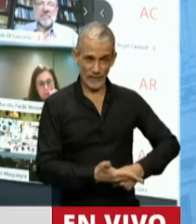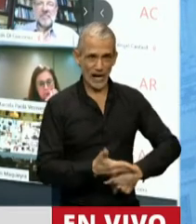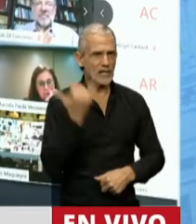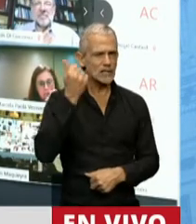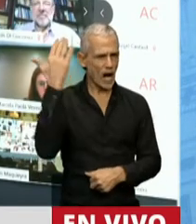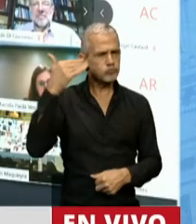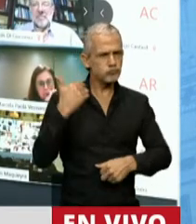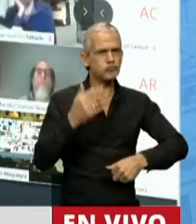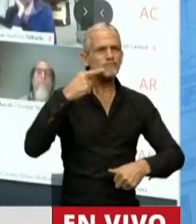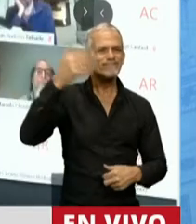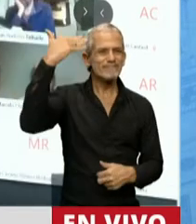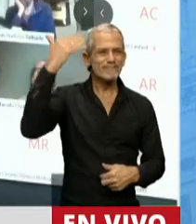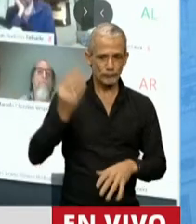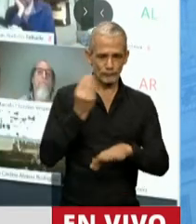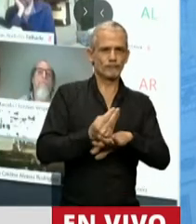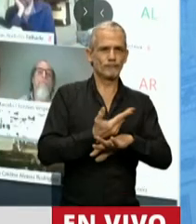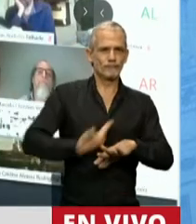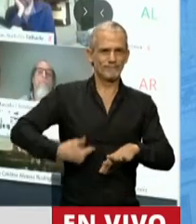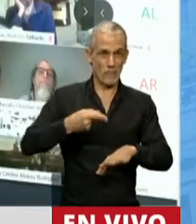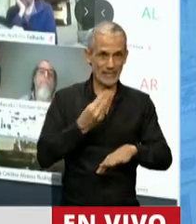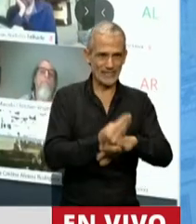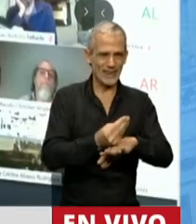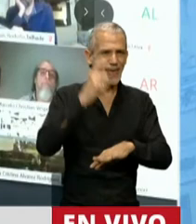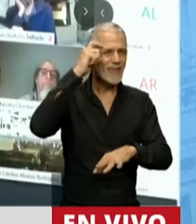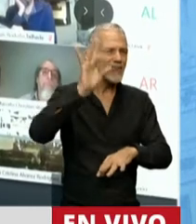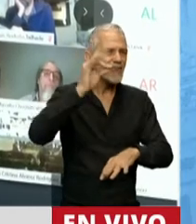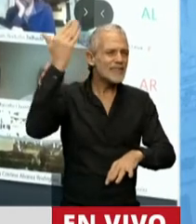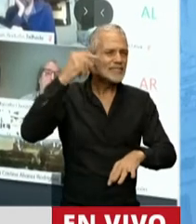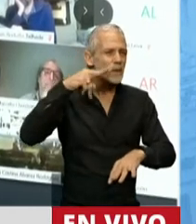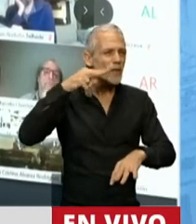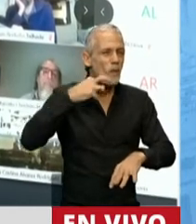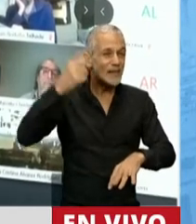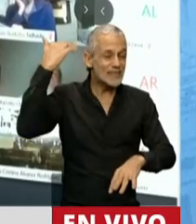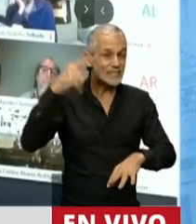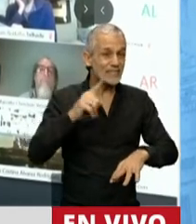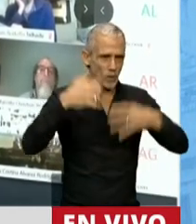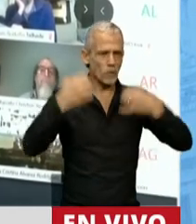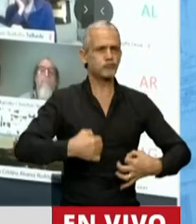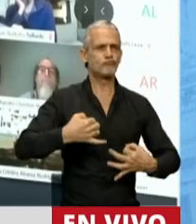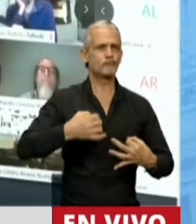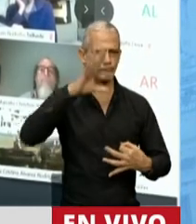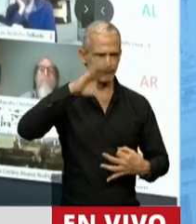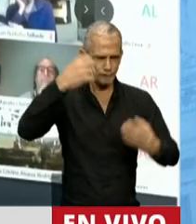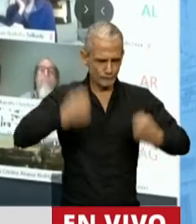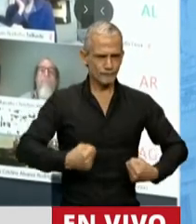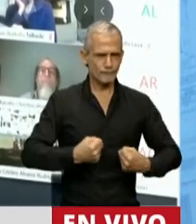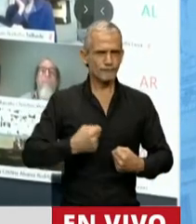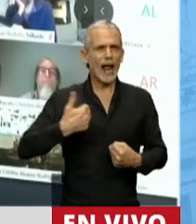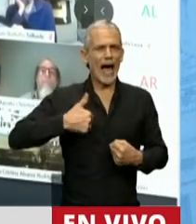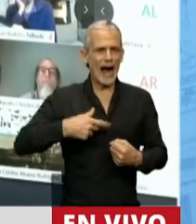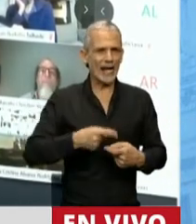ha reafirmado en su discurso de asunción presidencial el 10 de diciembre de 2019 el más firme compromiso de la Argentina